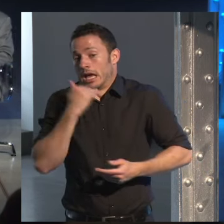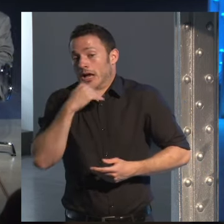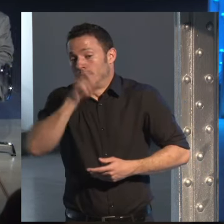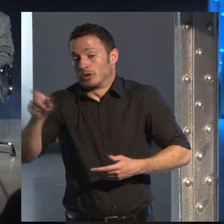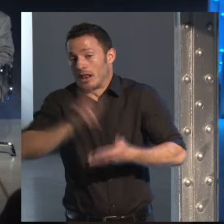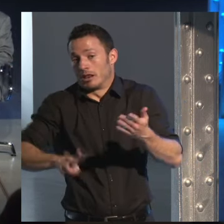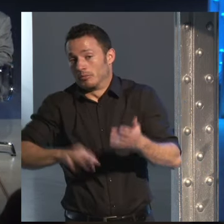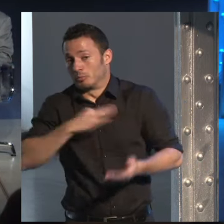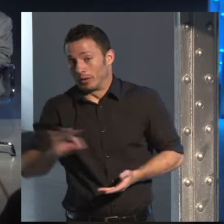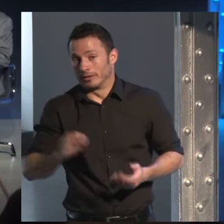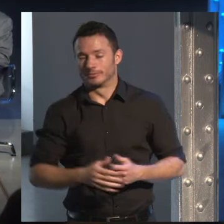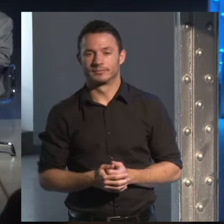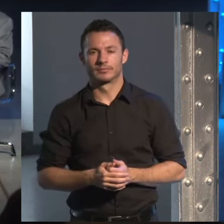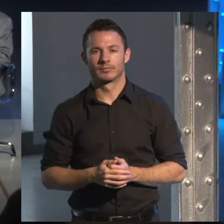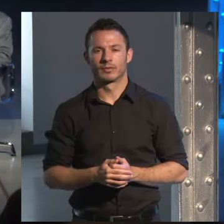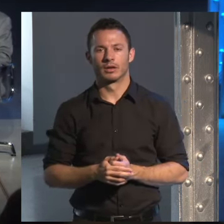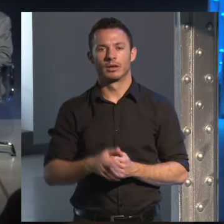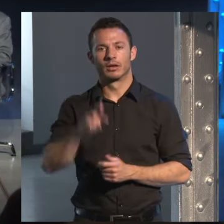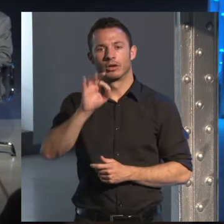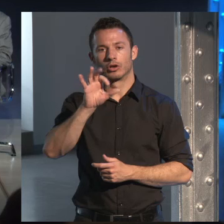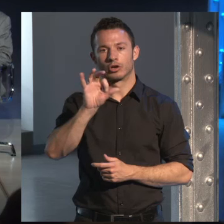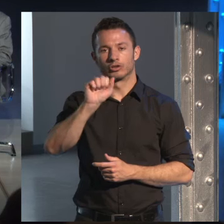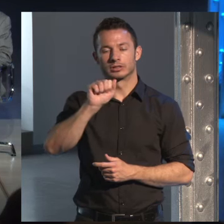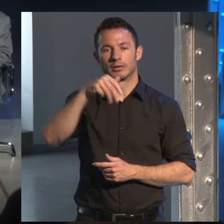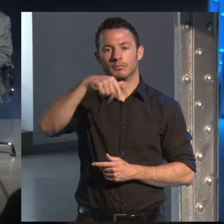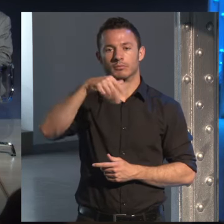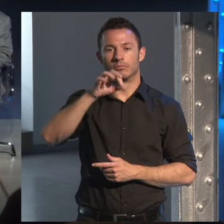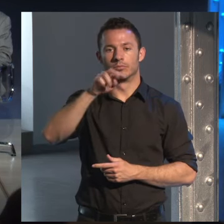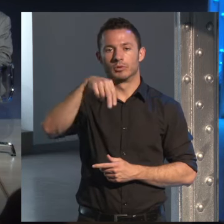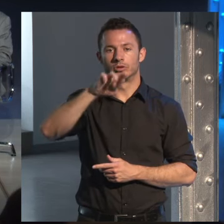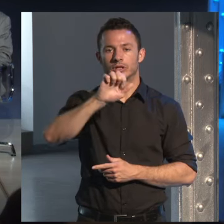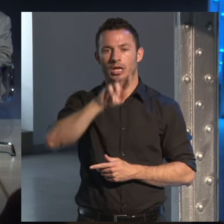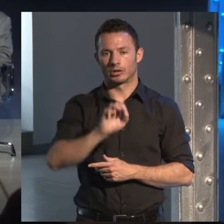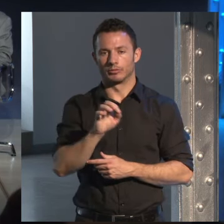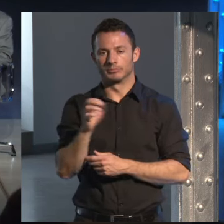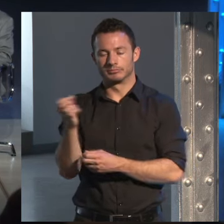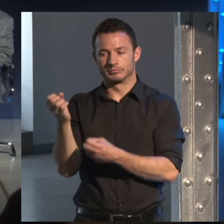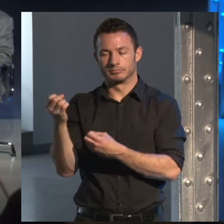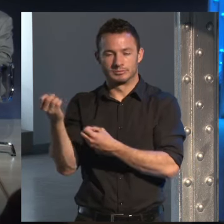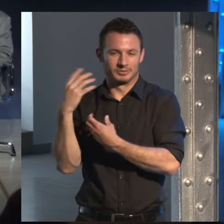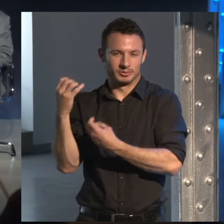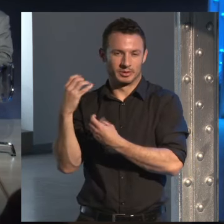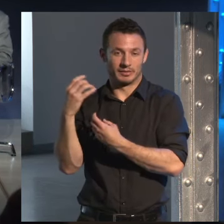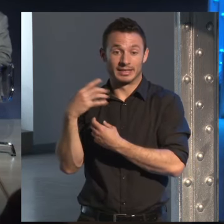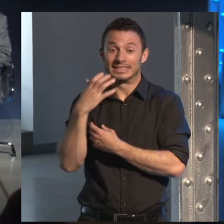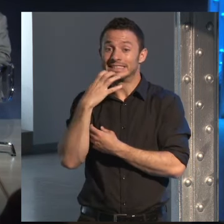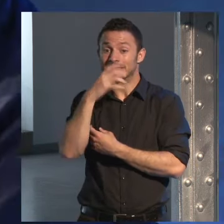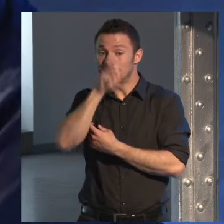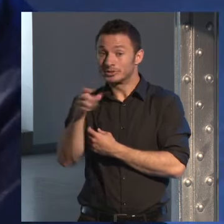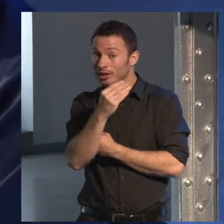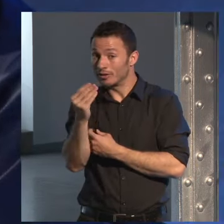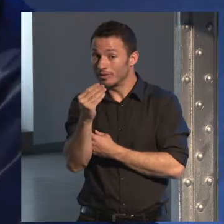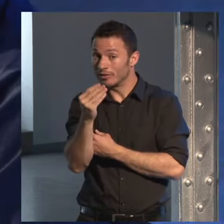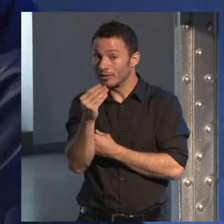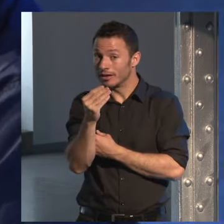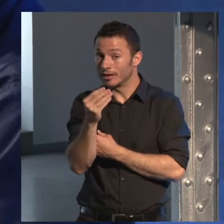Rosa Montero siempre le aconseja a los jóvenes escritores que se le acercan me lo comentaba hace tiempo cuando le preguntaban de no es un consejo